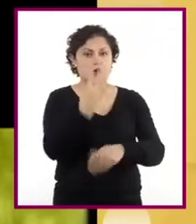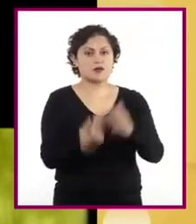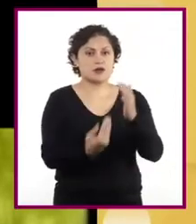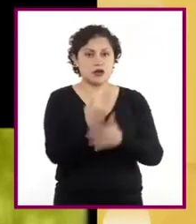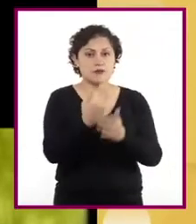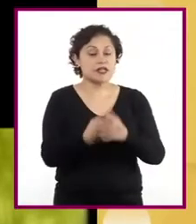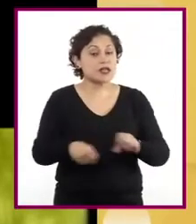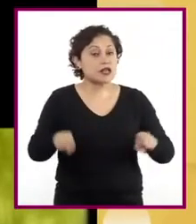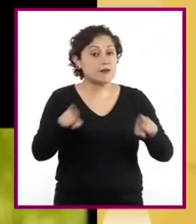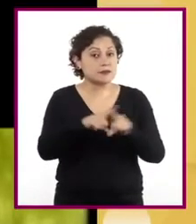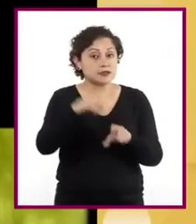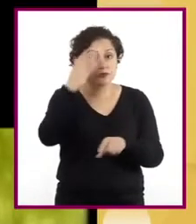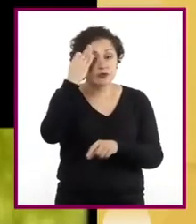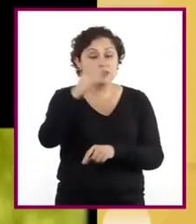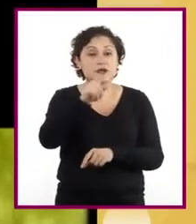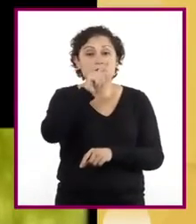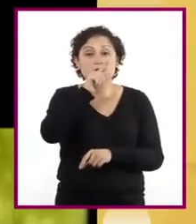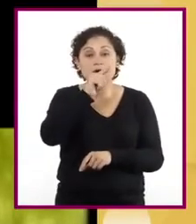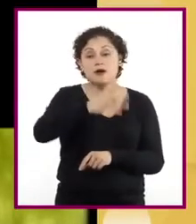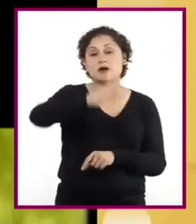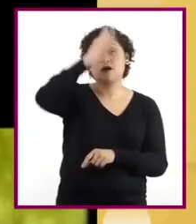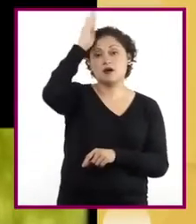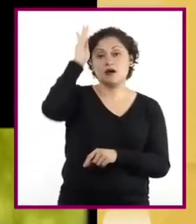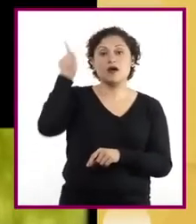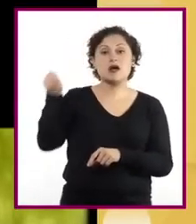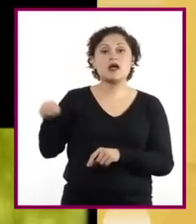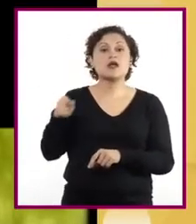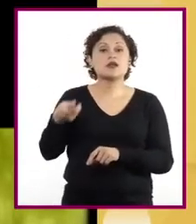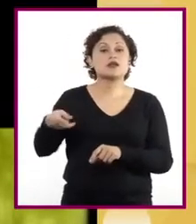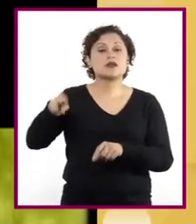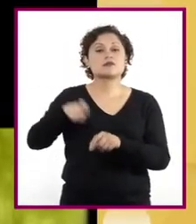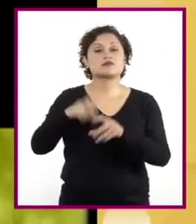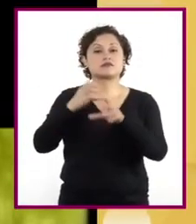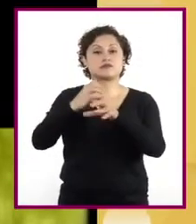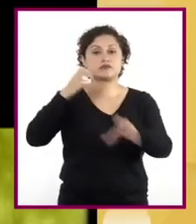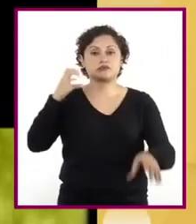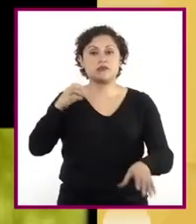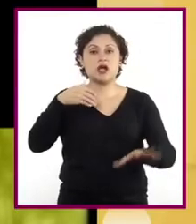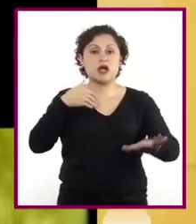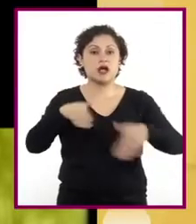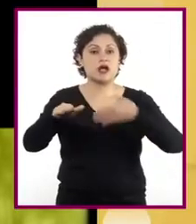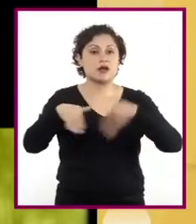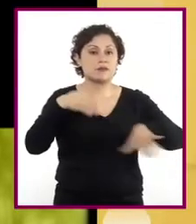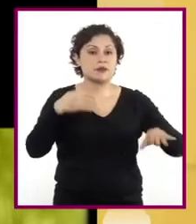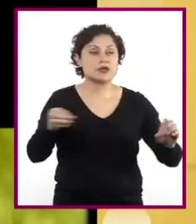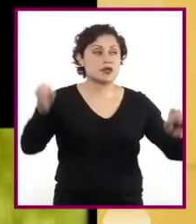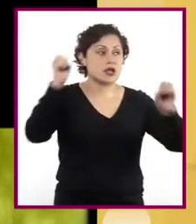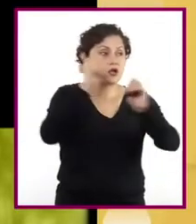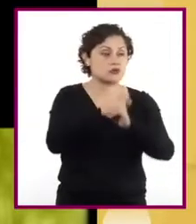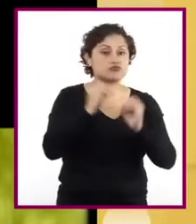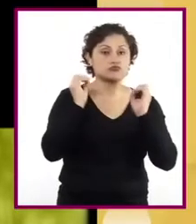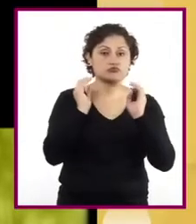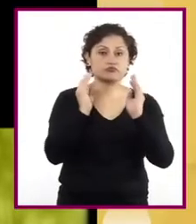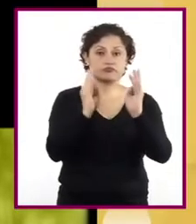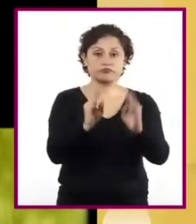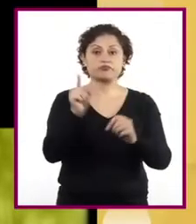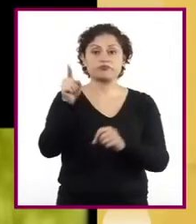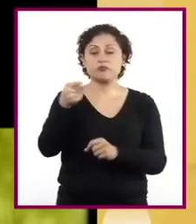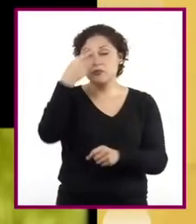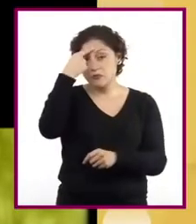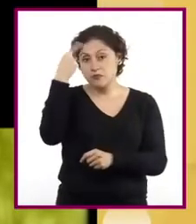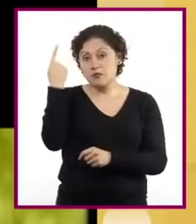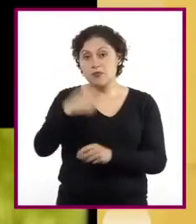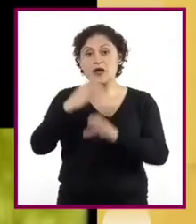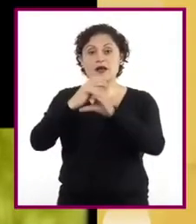abordar el autobús. Camina, por la vereda oscura, hacia la terminal de autobuses y espera pacientemente